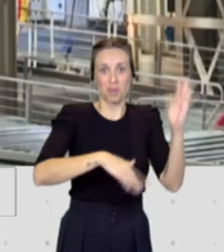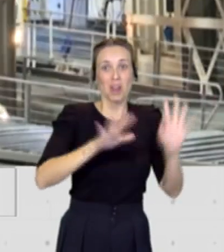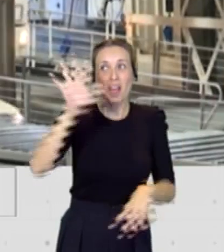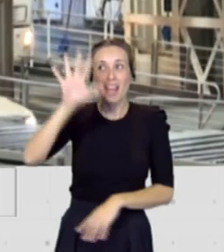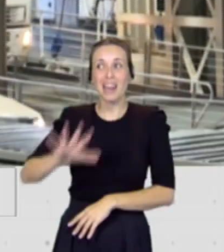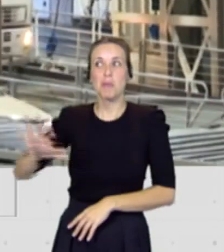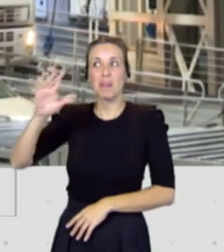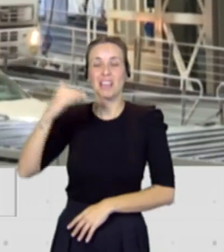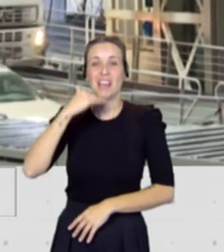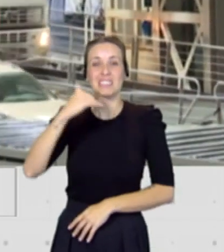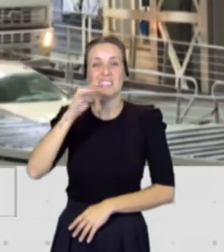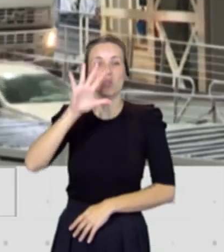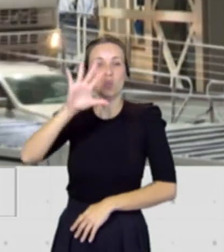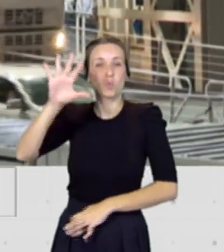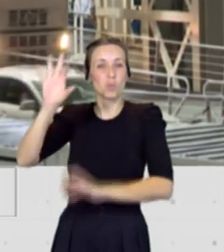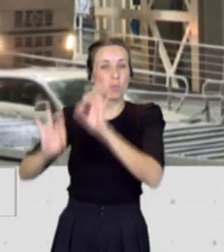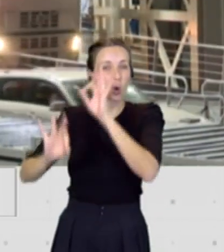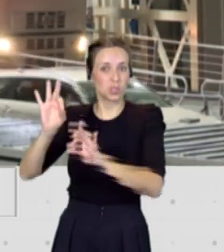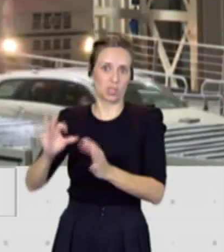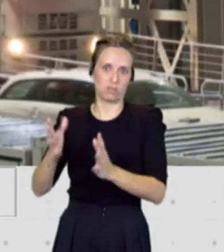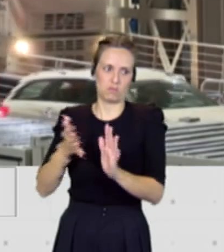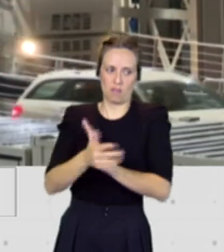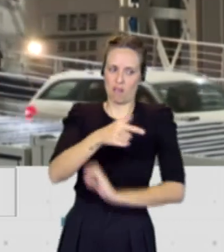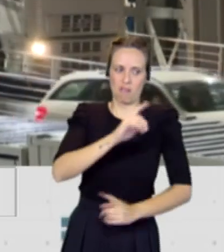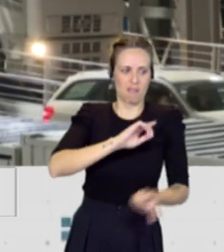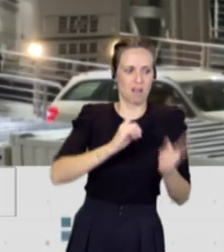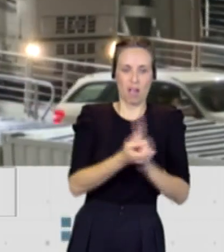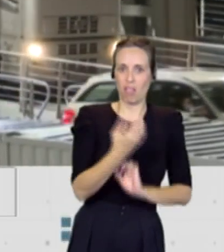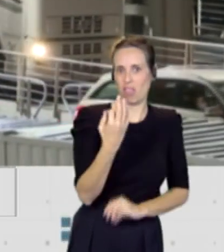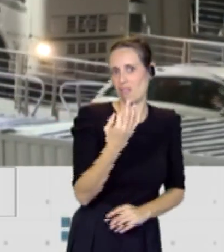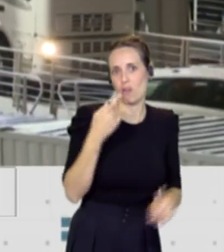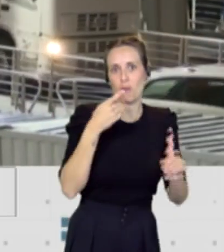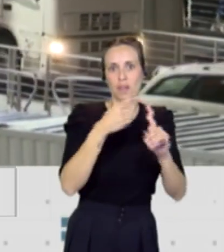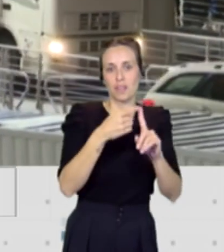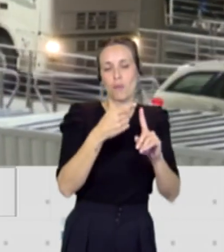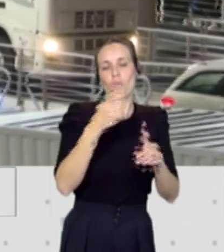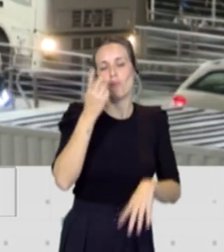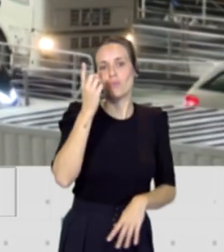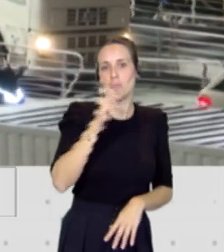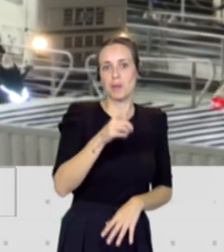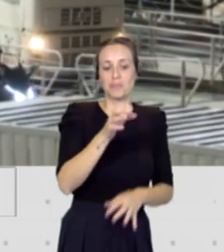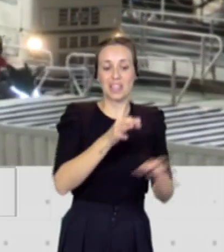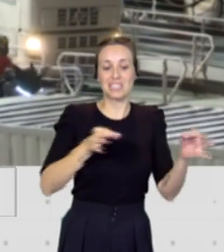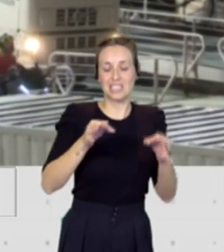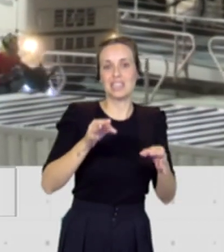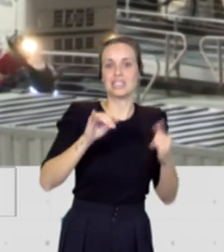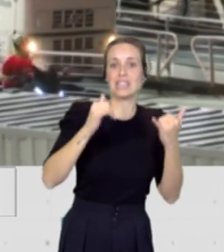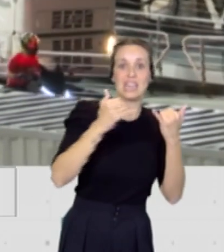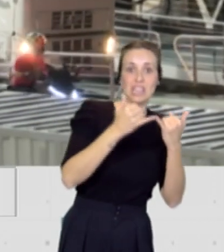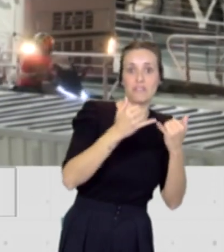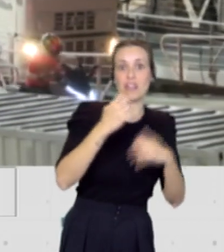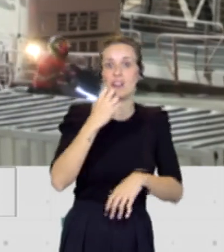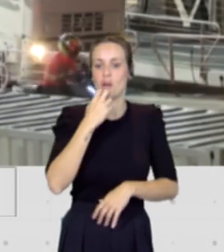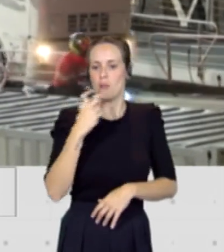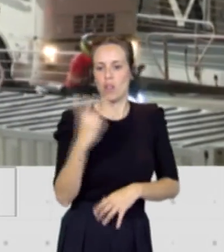55% y por supuesto que sea una realidad cuanto antes esa interconexión entre Tenerife y La Gomera que sea una